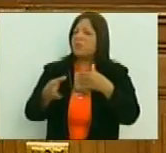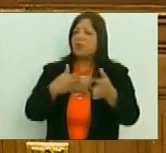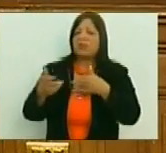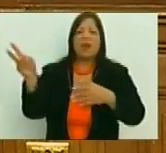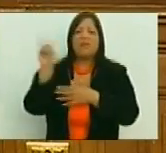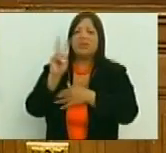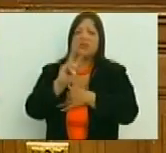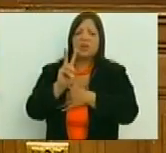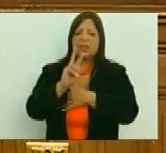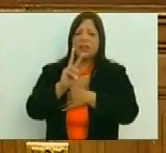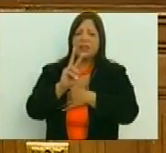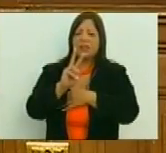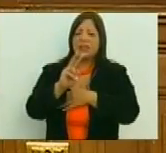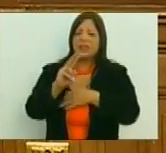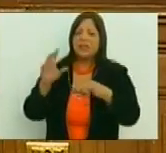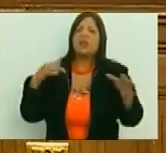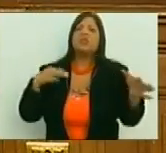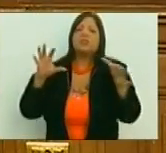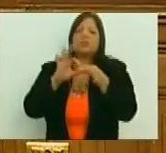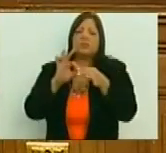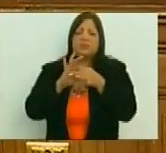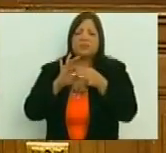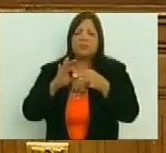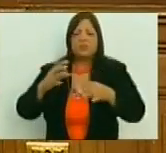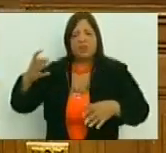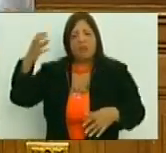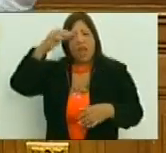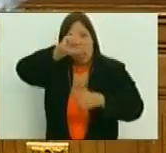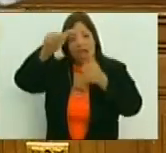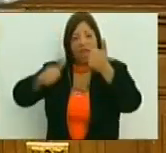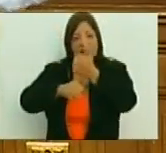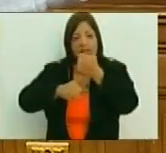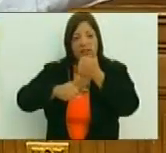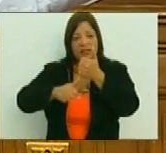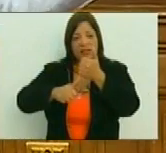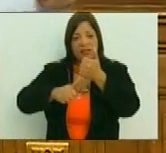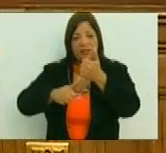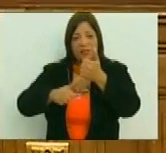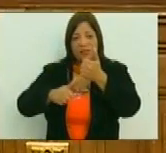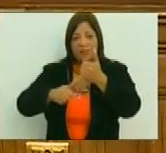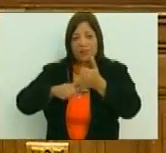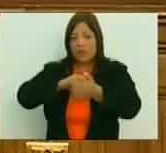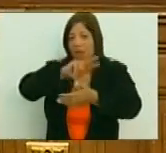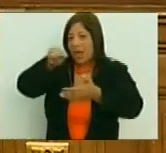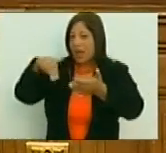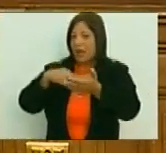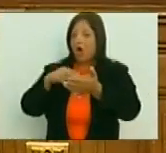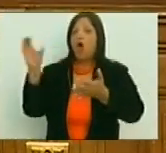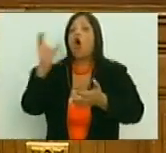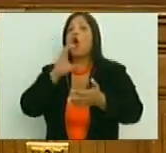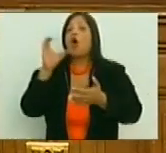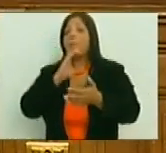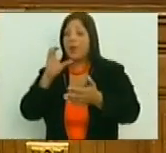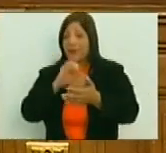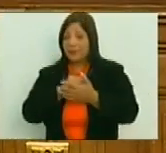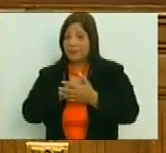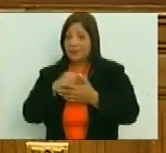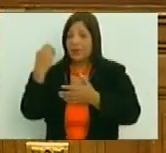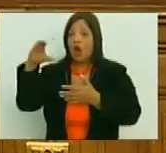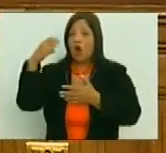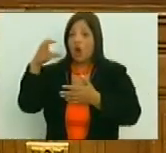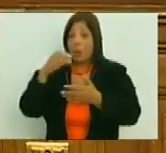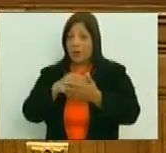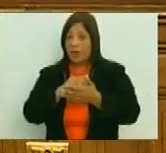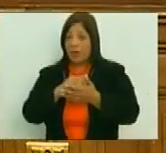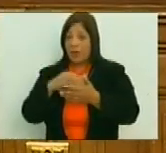que son confinantes en el virreinato se refiere a lo que hoy es República de Colombia en el